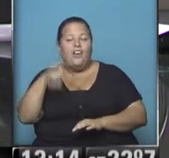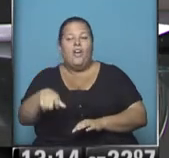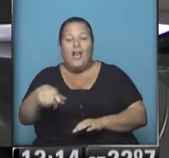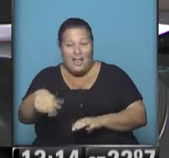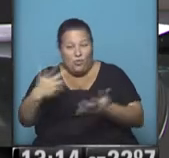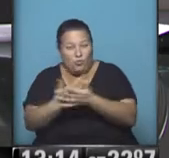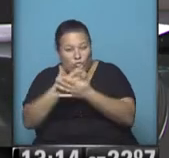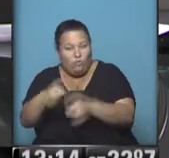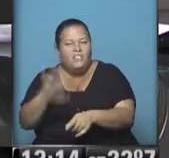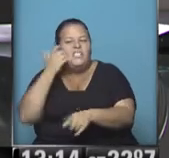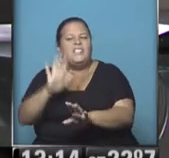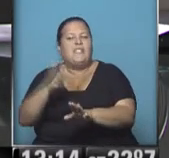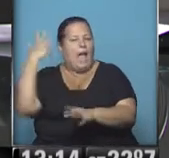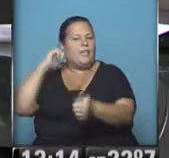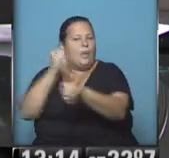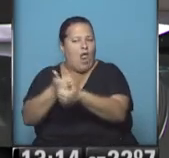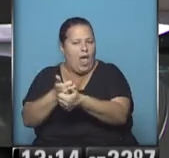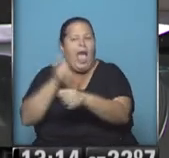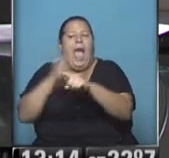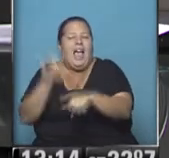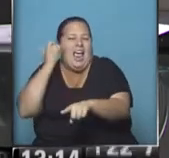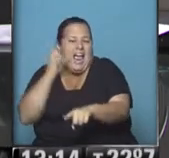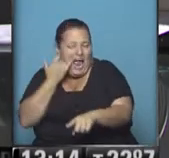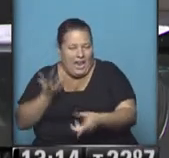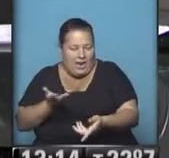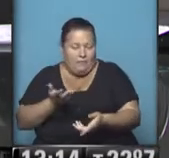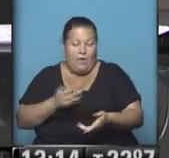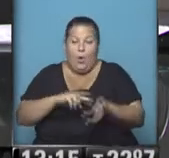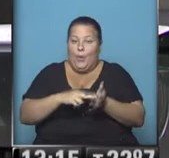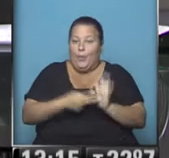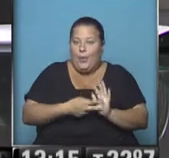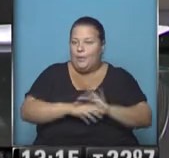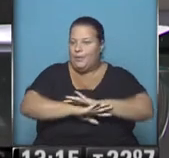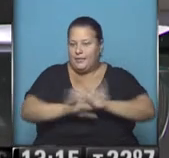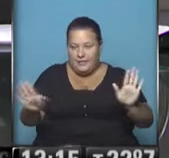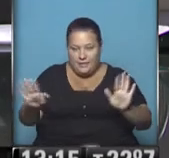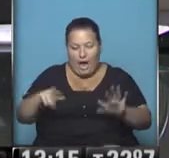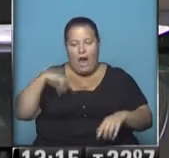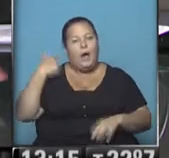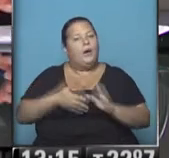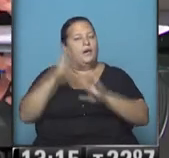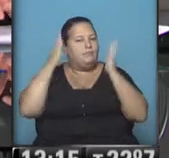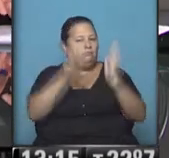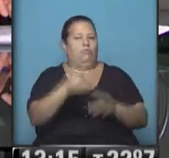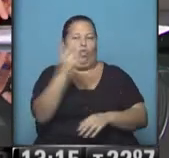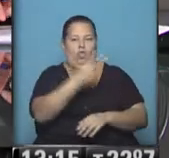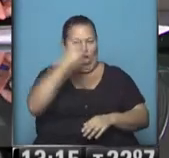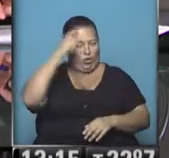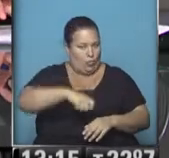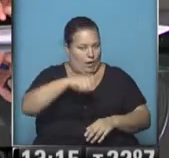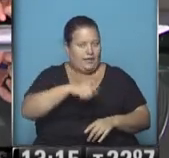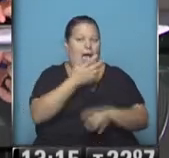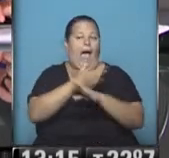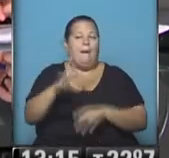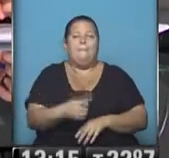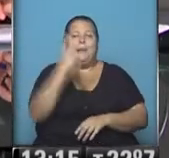víctima, ya había sido violado por un lado y además era gay. La polémica está instalada y apunta a estos dos camaristas que además